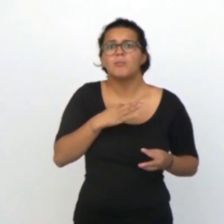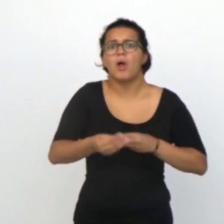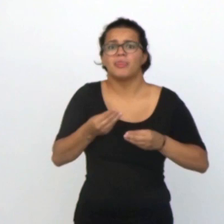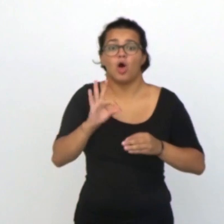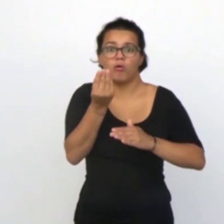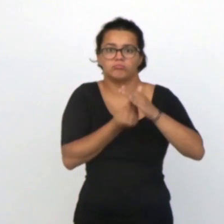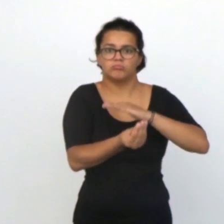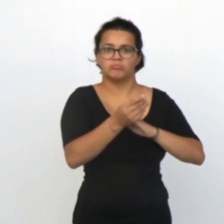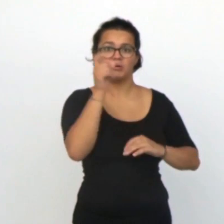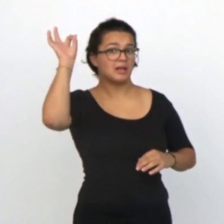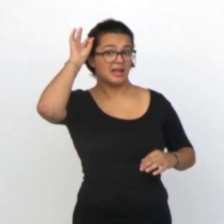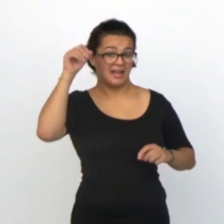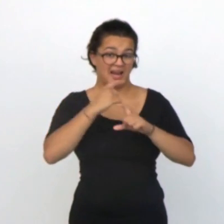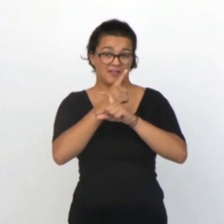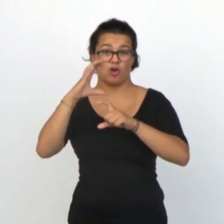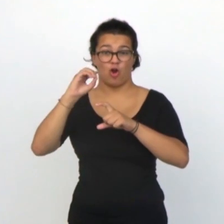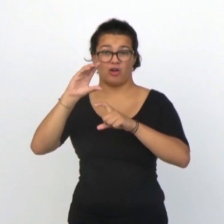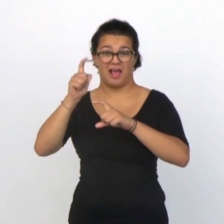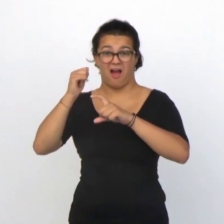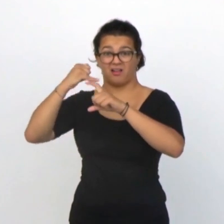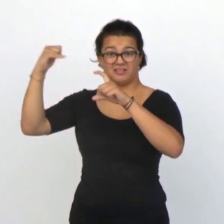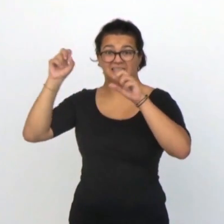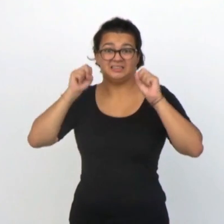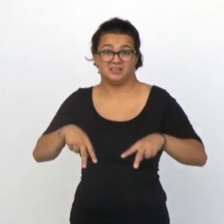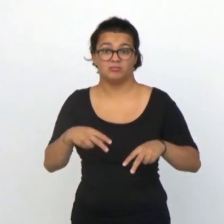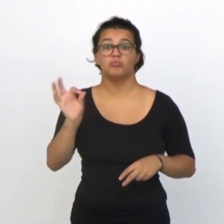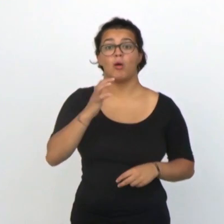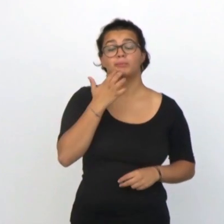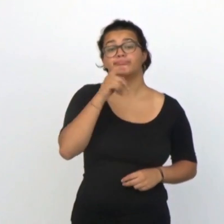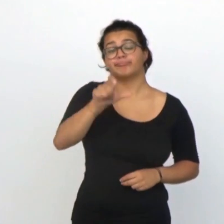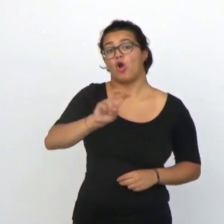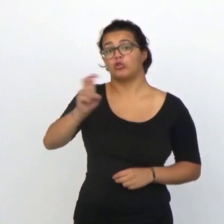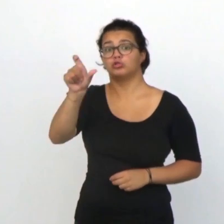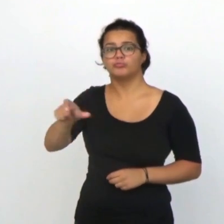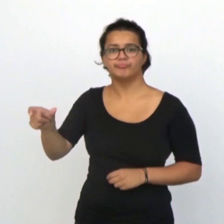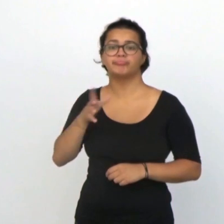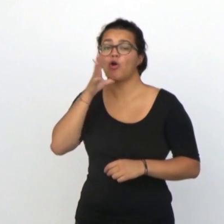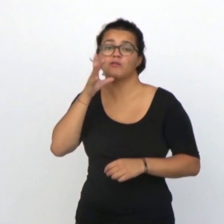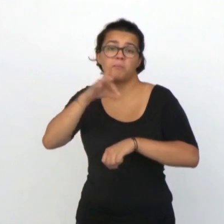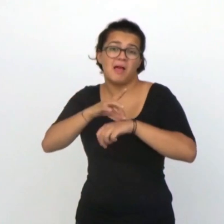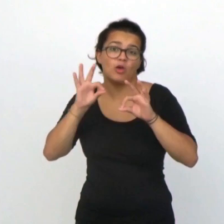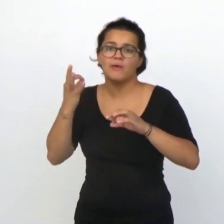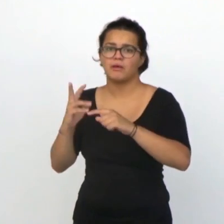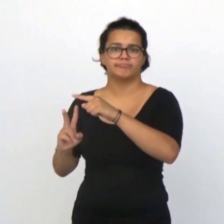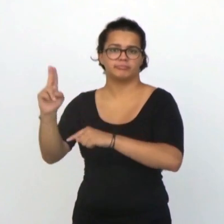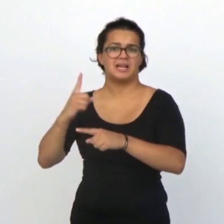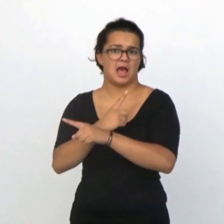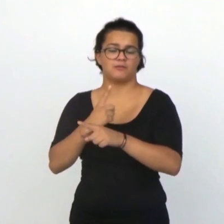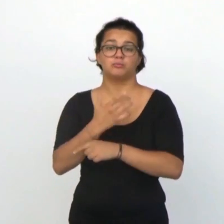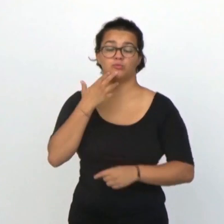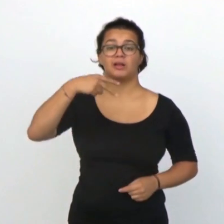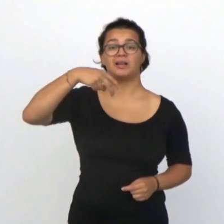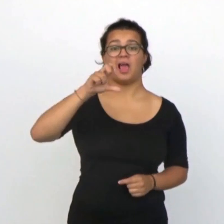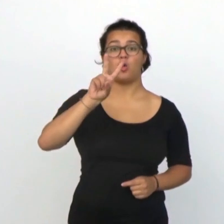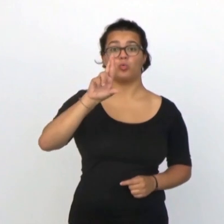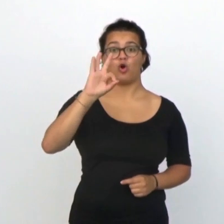claro ¿qué puede hacerse con las personas que nacen sin nervios cocleares o aquellos pacientes a los que por una razón médica hay que